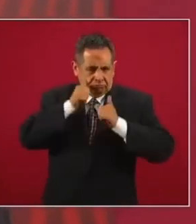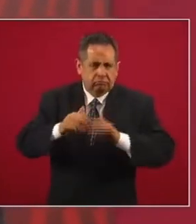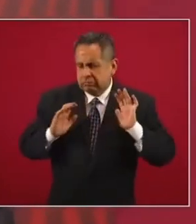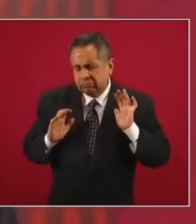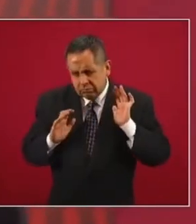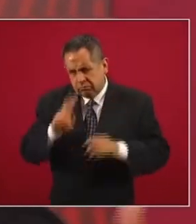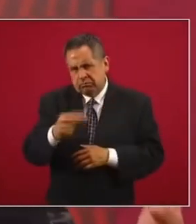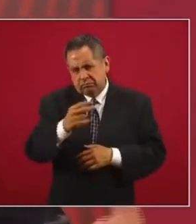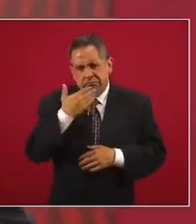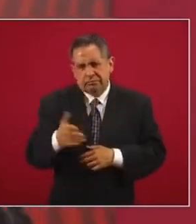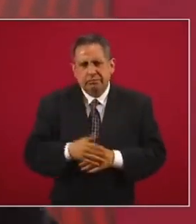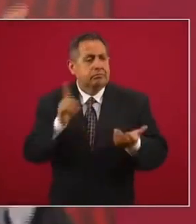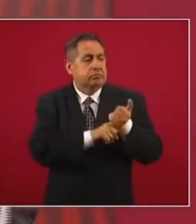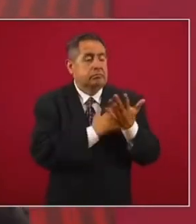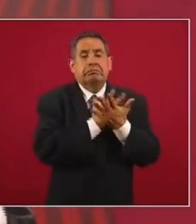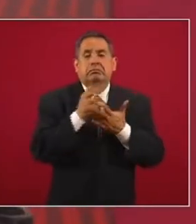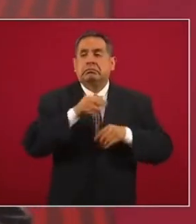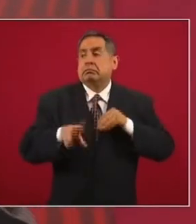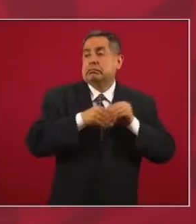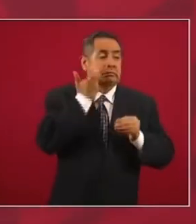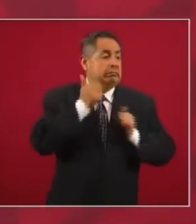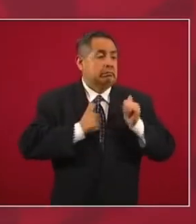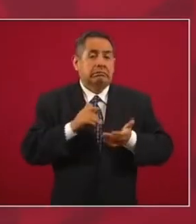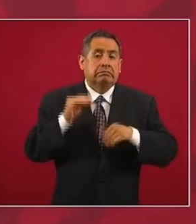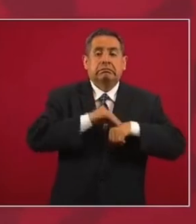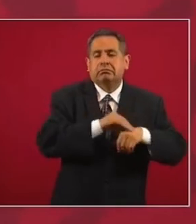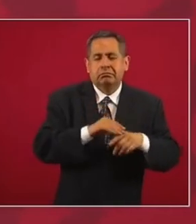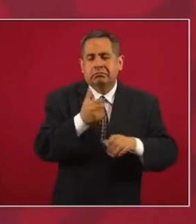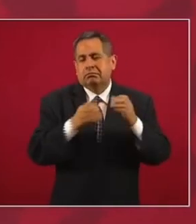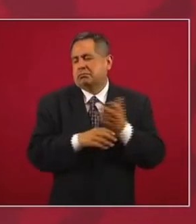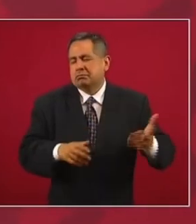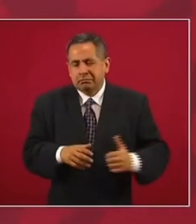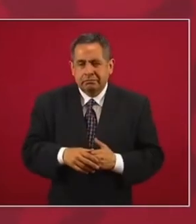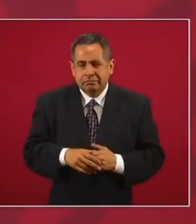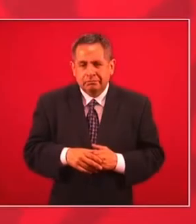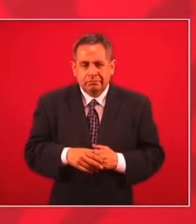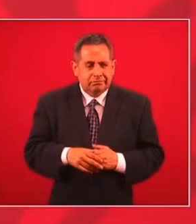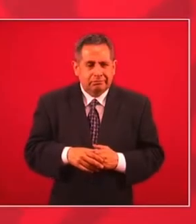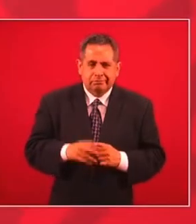atienda, una necesidad, pero ya se convirtió en un asunto, vamos a decir,